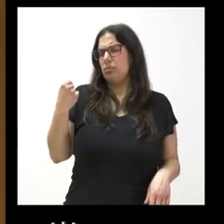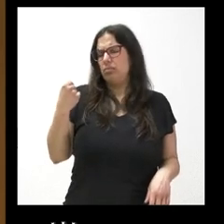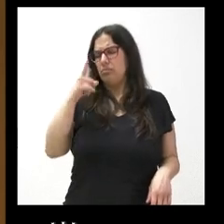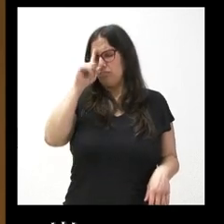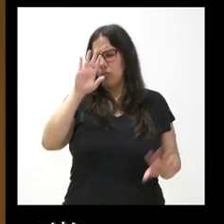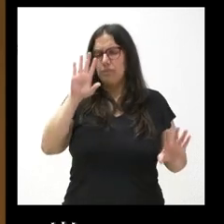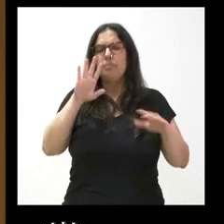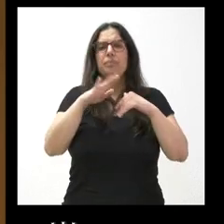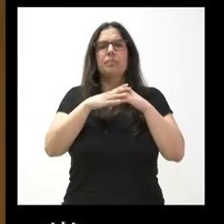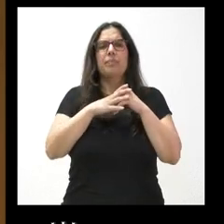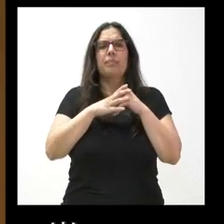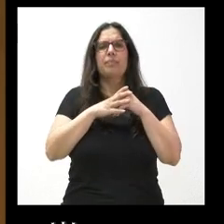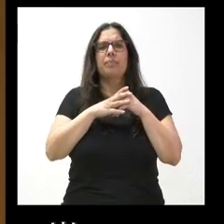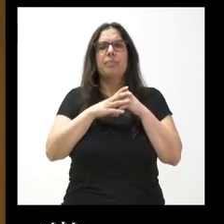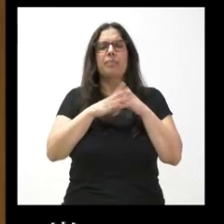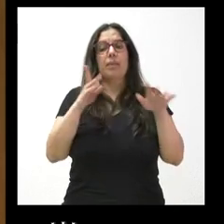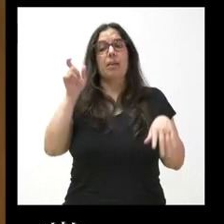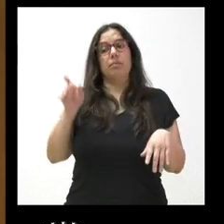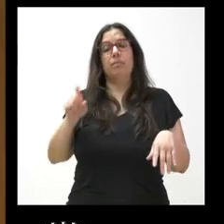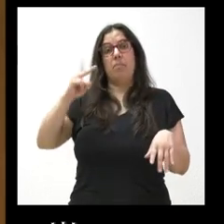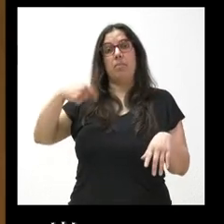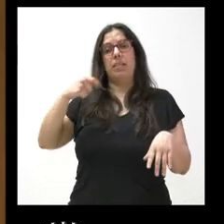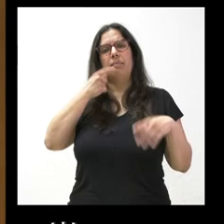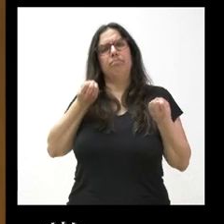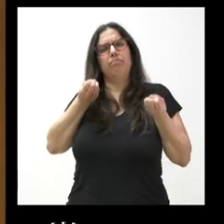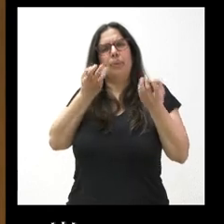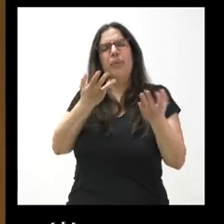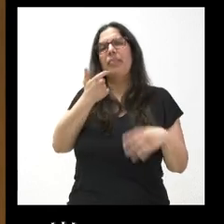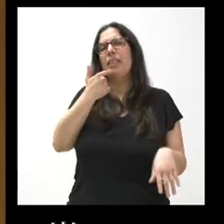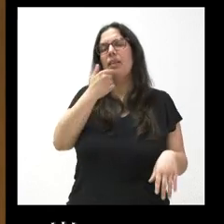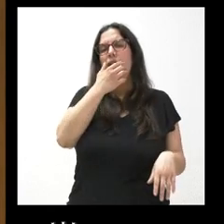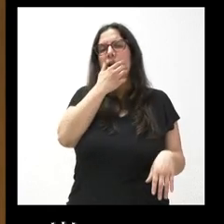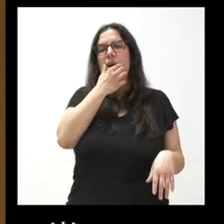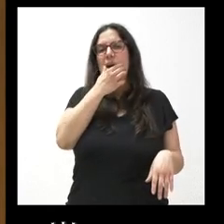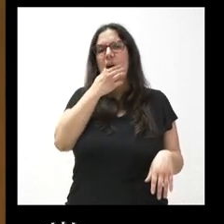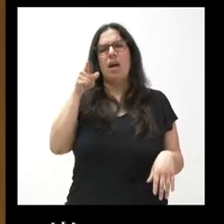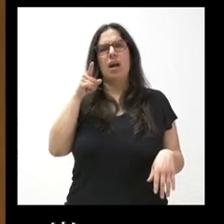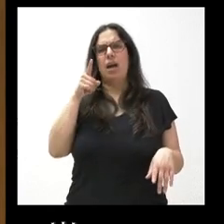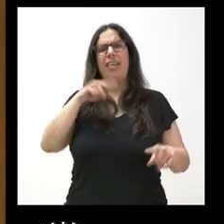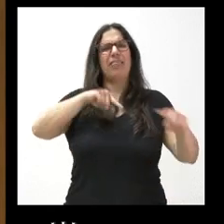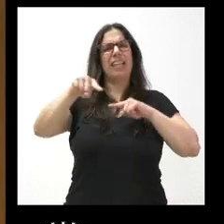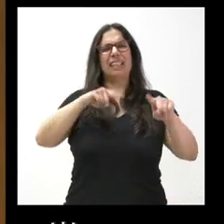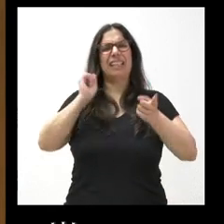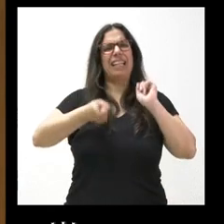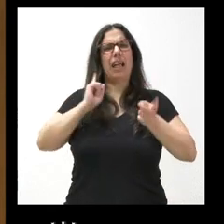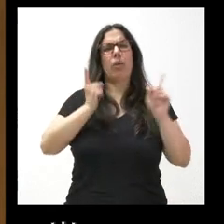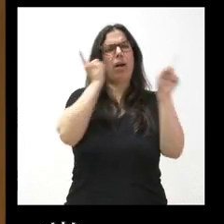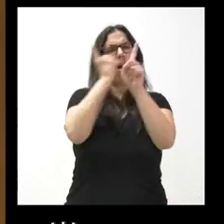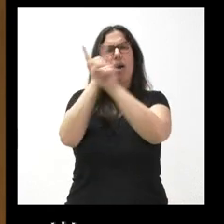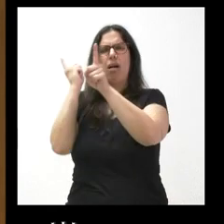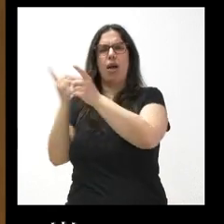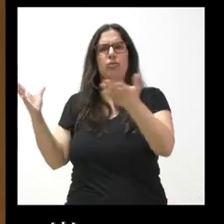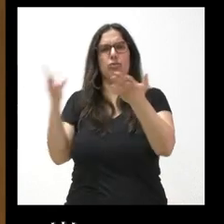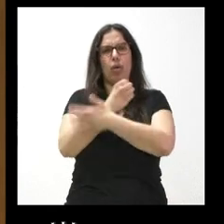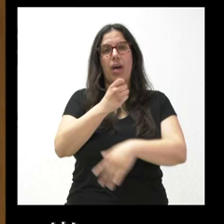tuvo una expresión que dijo que él condena a todas las dictaduras y también la que estamos